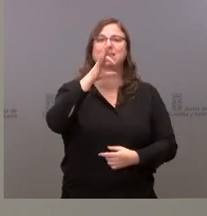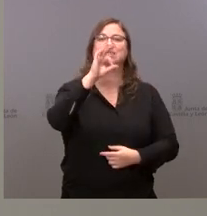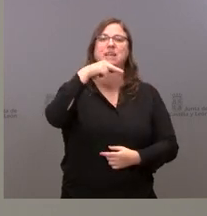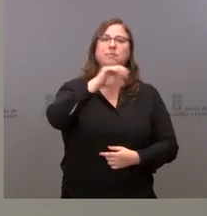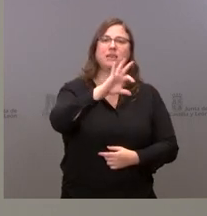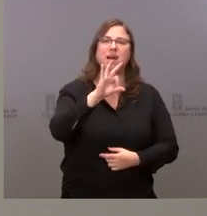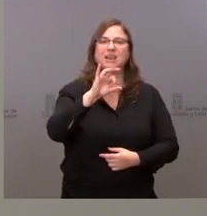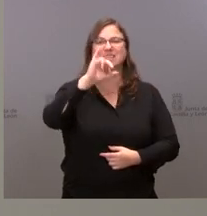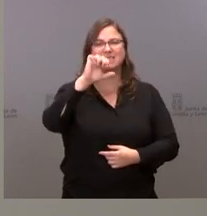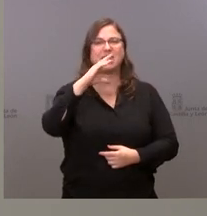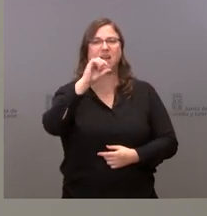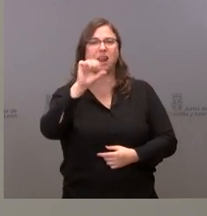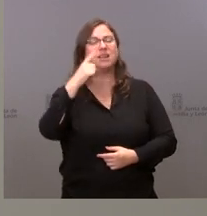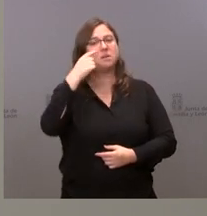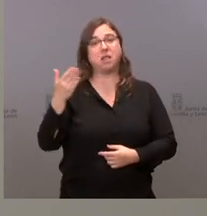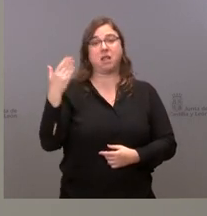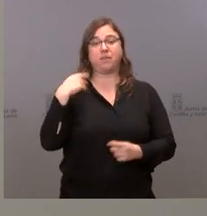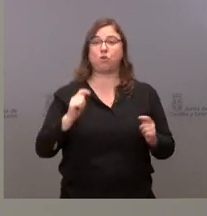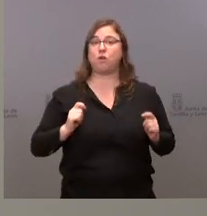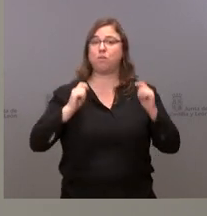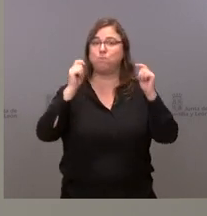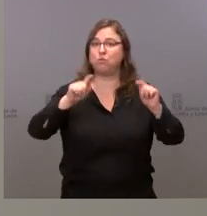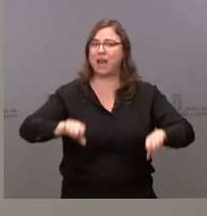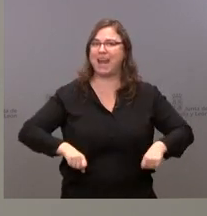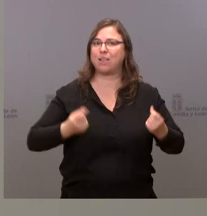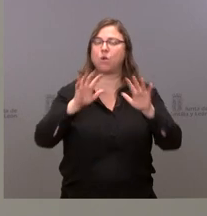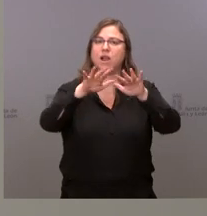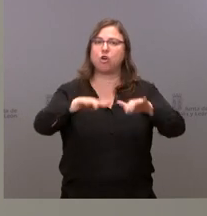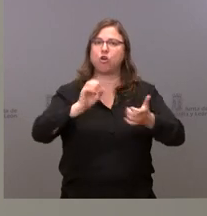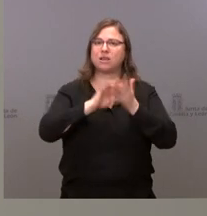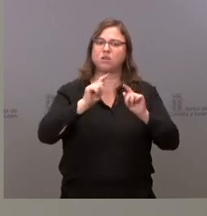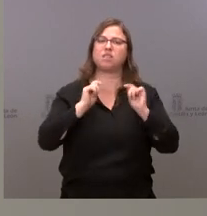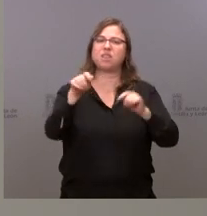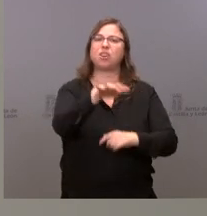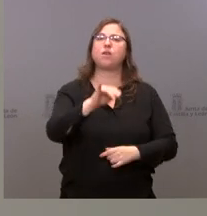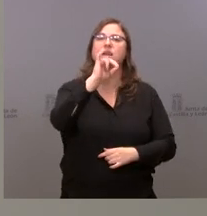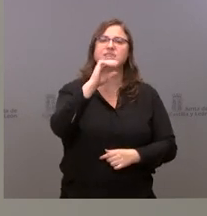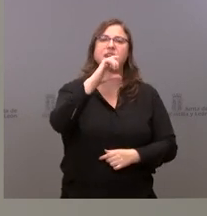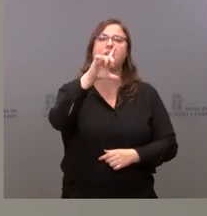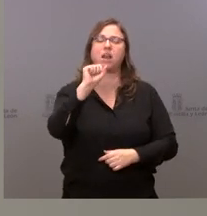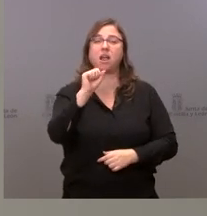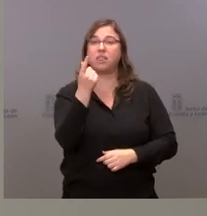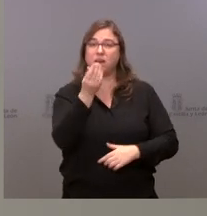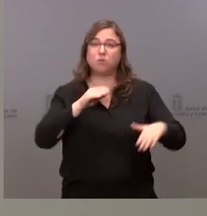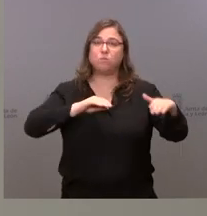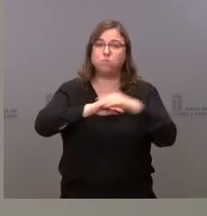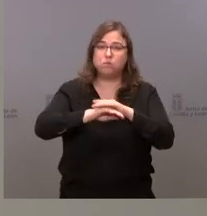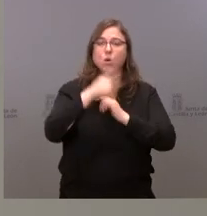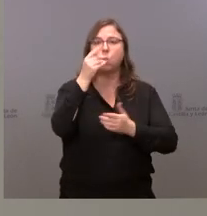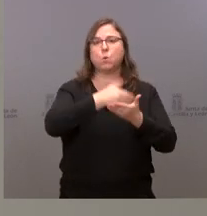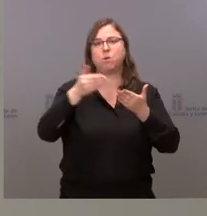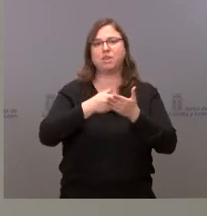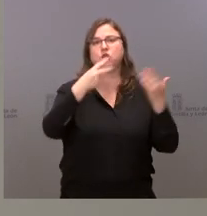de la Yecla. Ya saben que es un parque natural recientemente declarado por las Cortes de Castilla y León. Y vamos a hacer una inversión de 1 millón